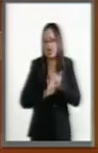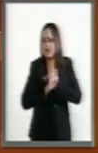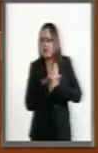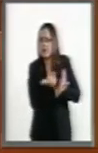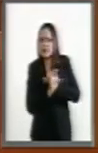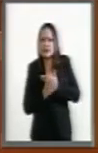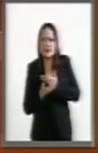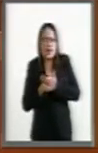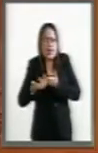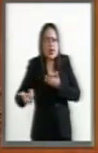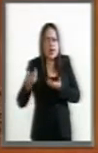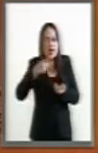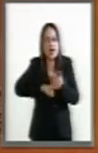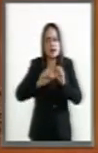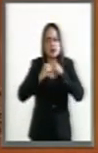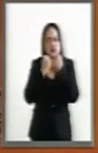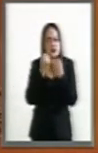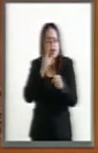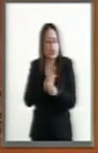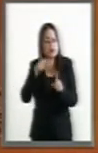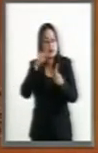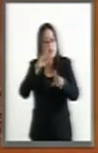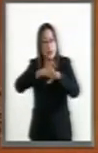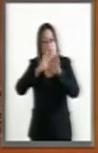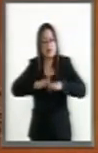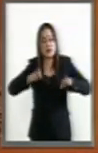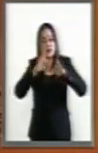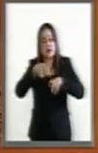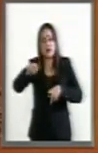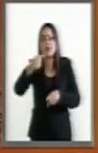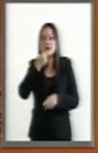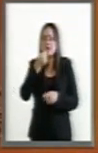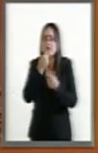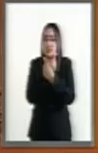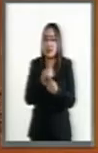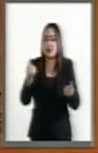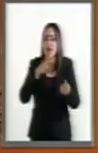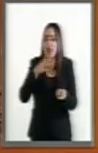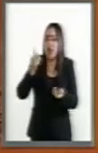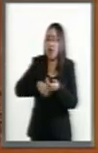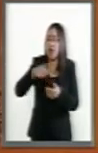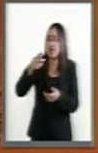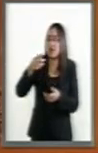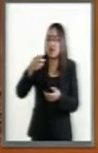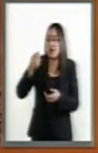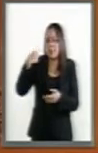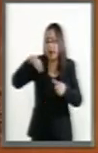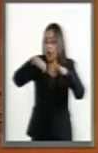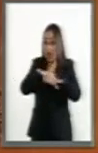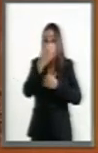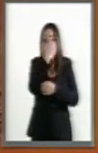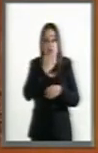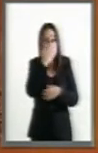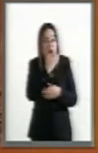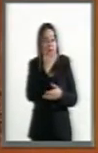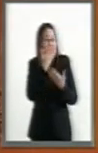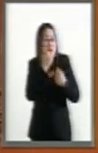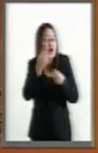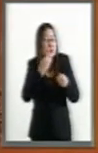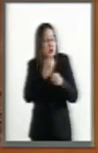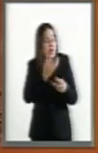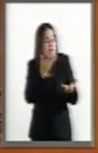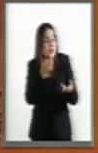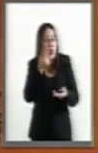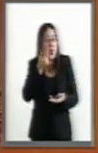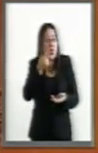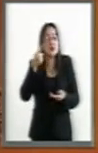de nuestra sociedad. Particularmente los niños tienen menores posibilidades de ir a la escuela. Datos